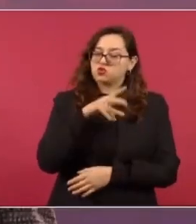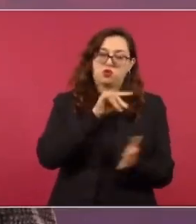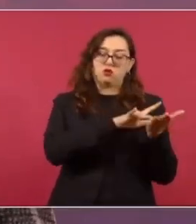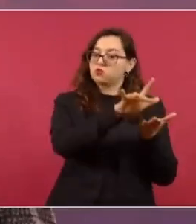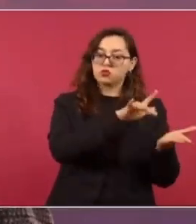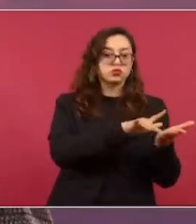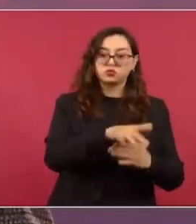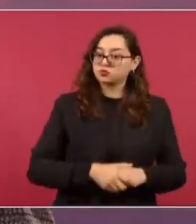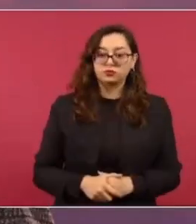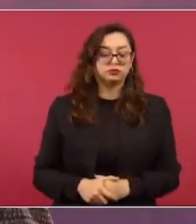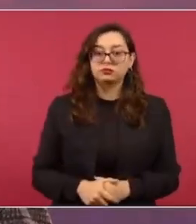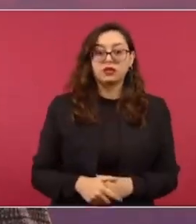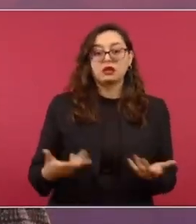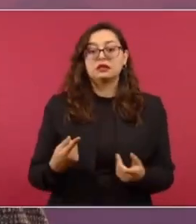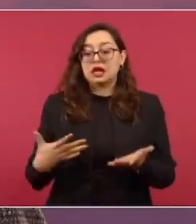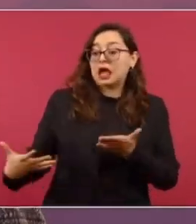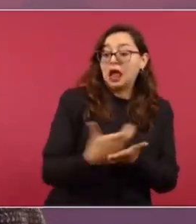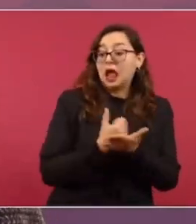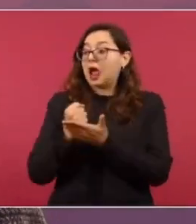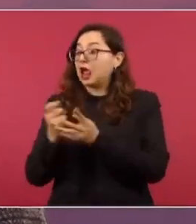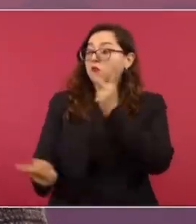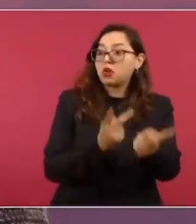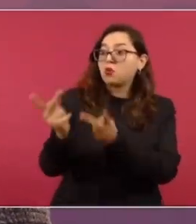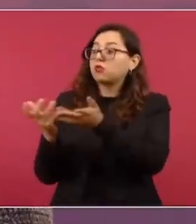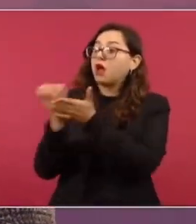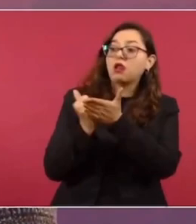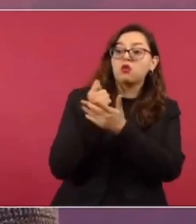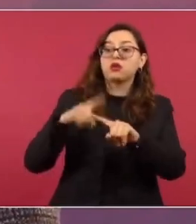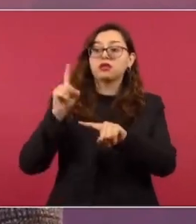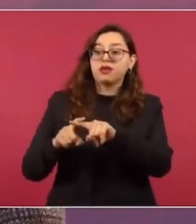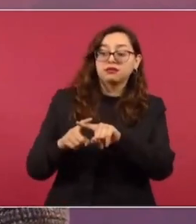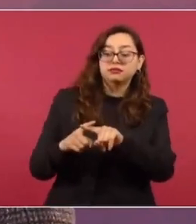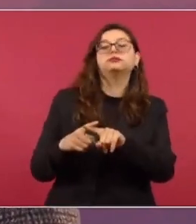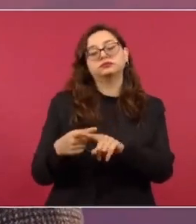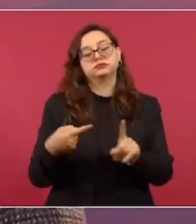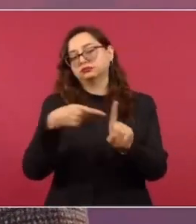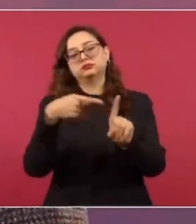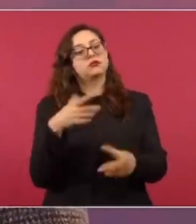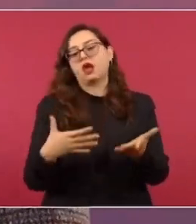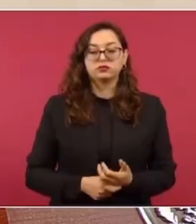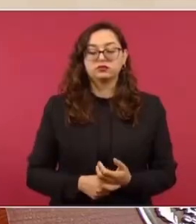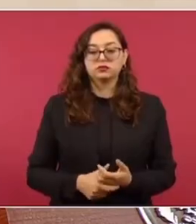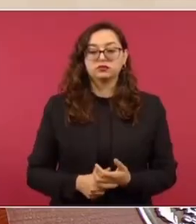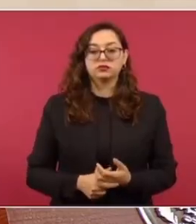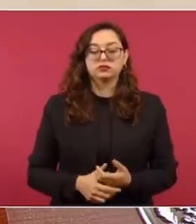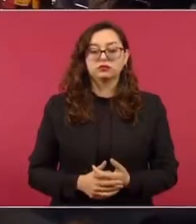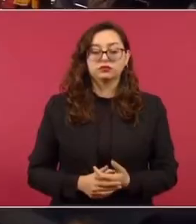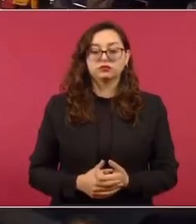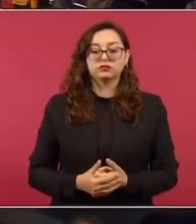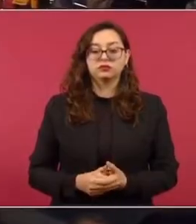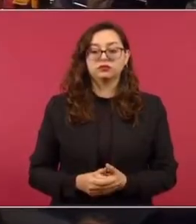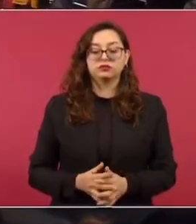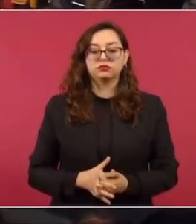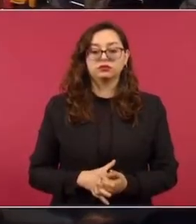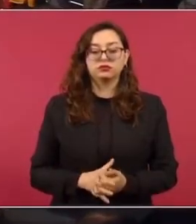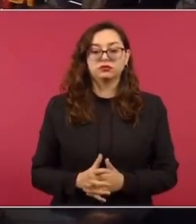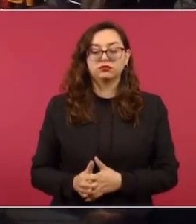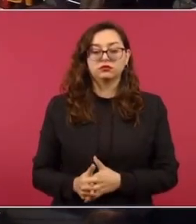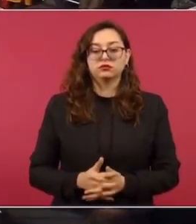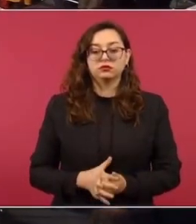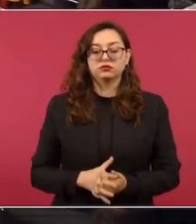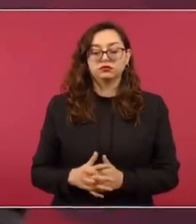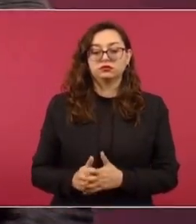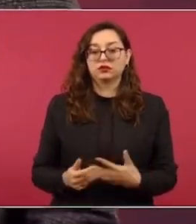a quien triunfa de manera democrática mediante el levantamiento de una encuesta. Ya se nombró al